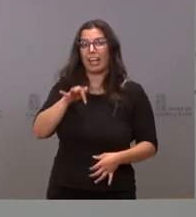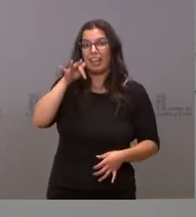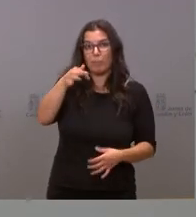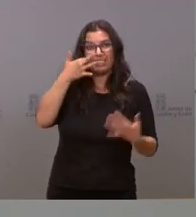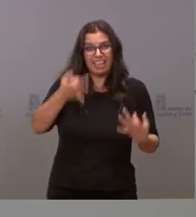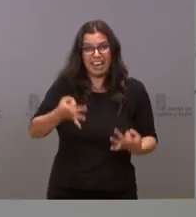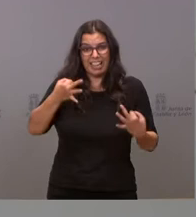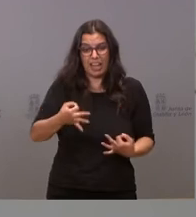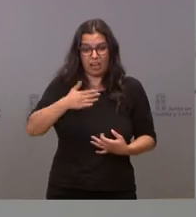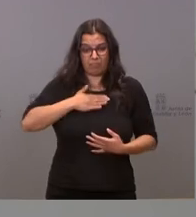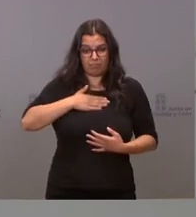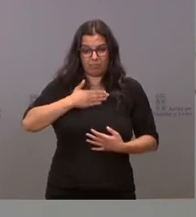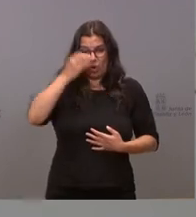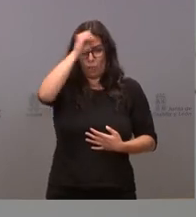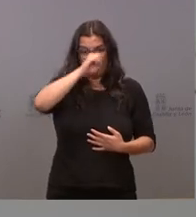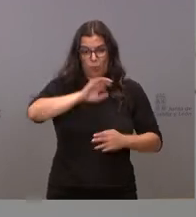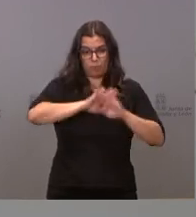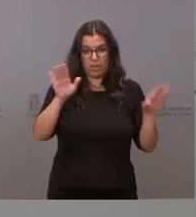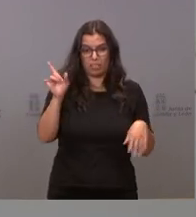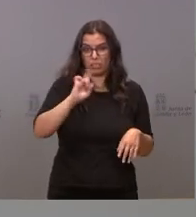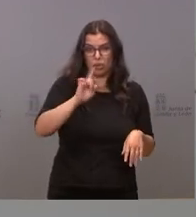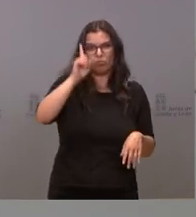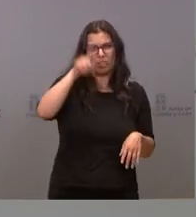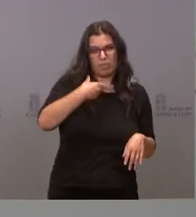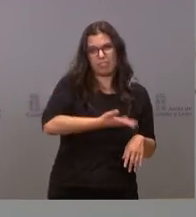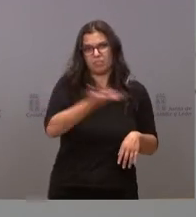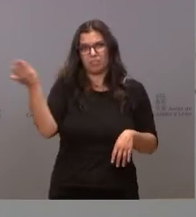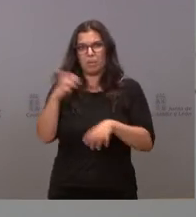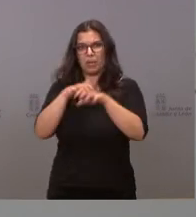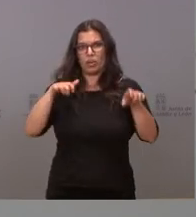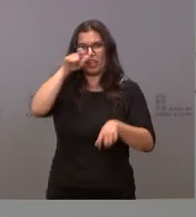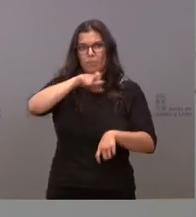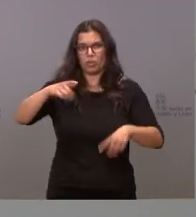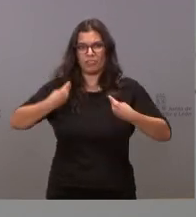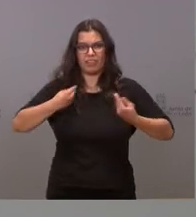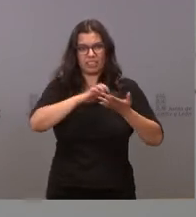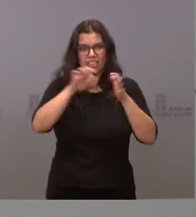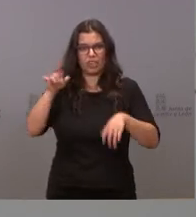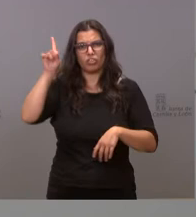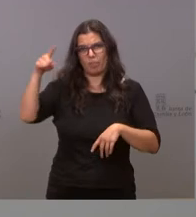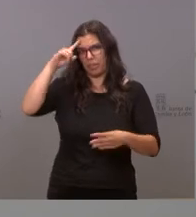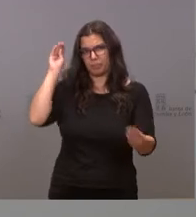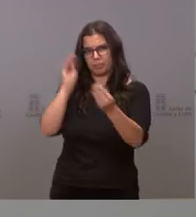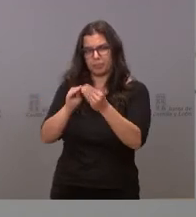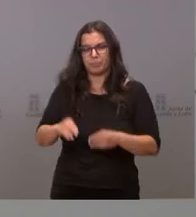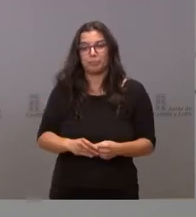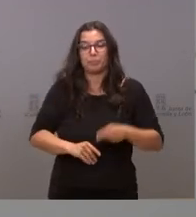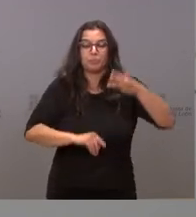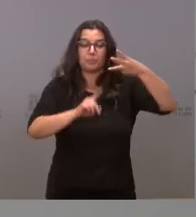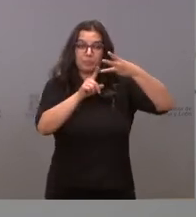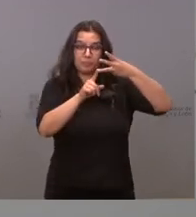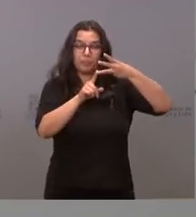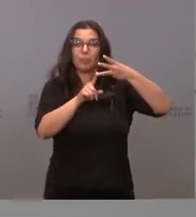sentir mayoritario de las mujeres y de los hombres de Castilla y León. Respecto al